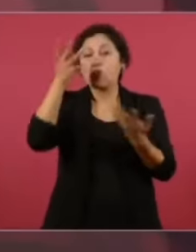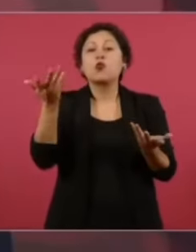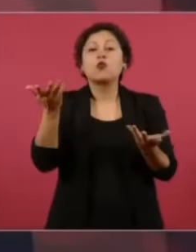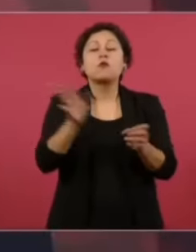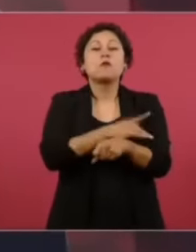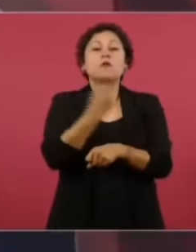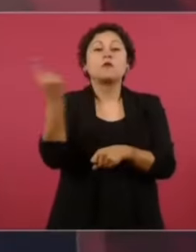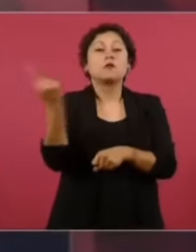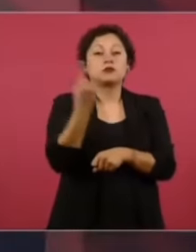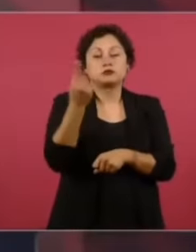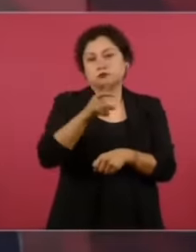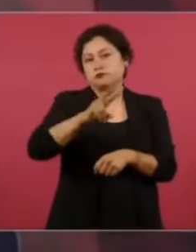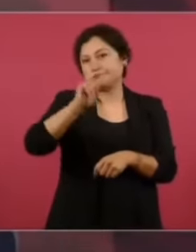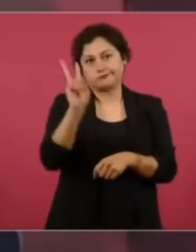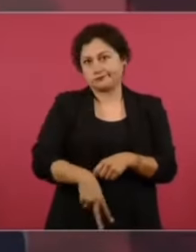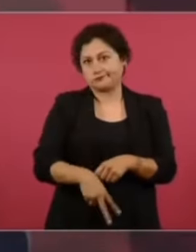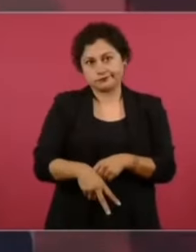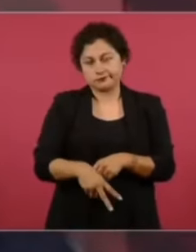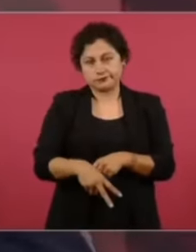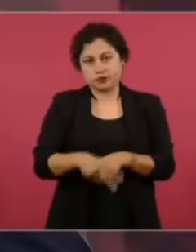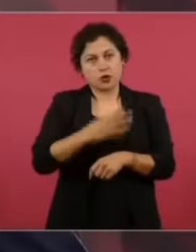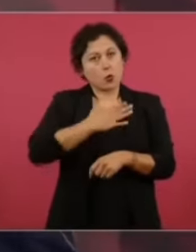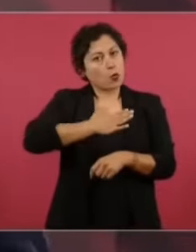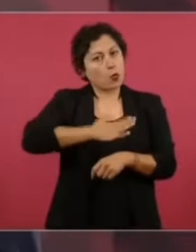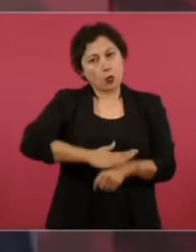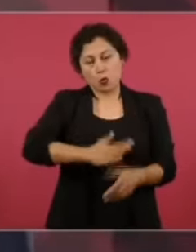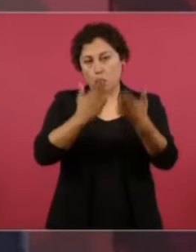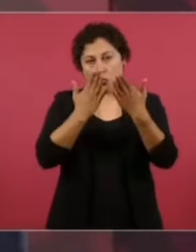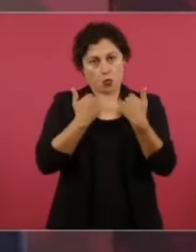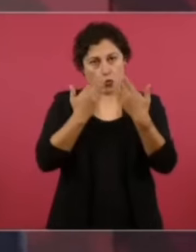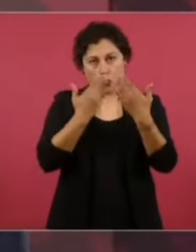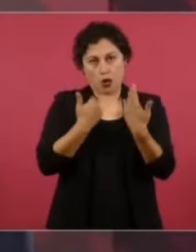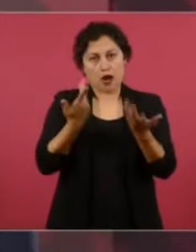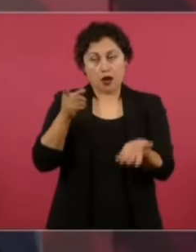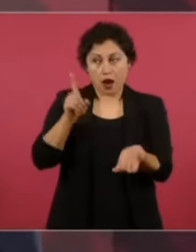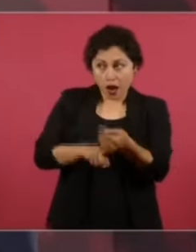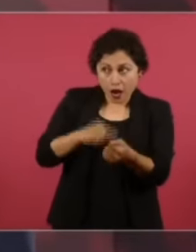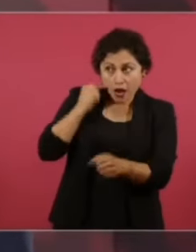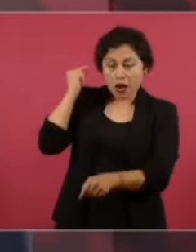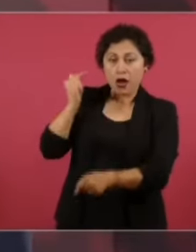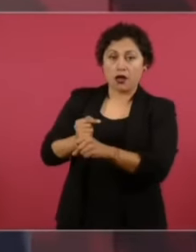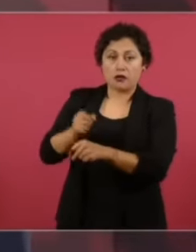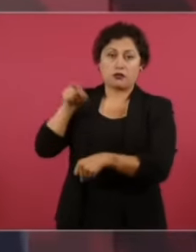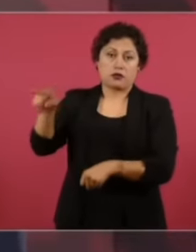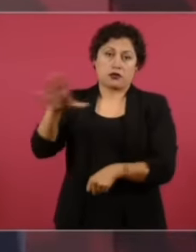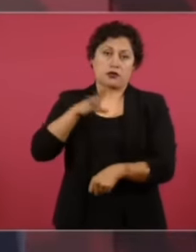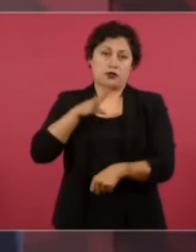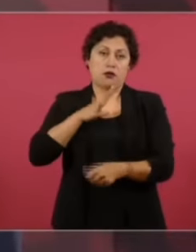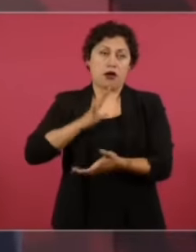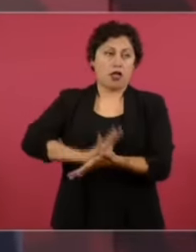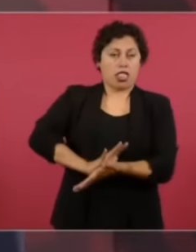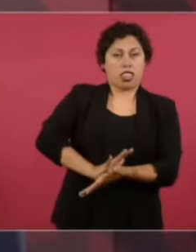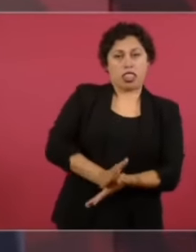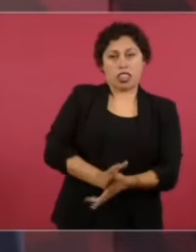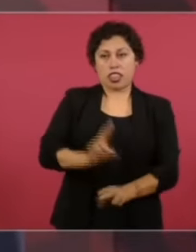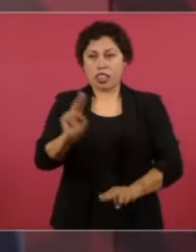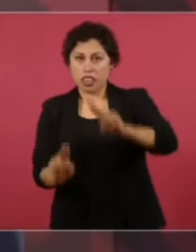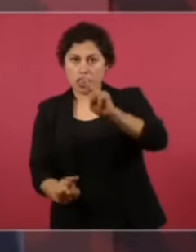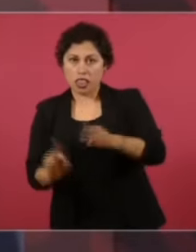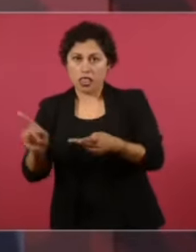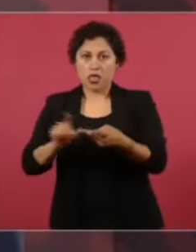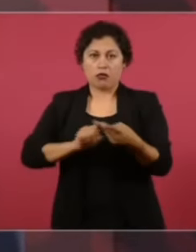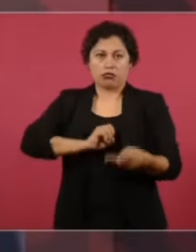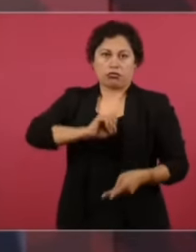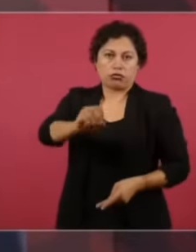injusta, por clasismo, por racismo,